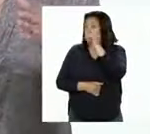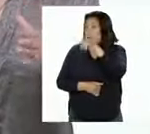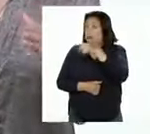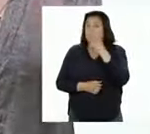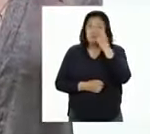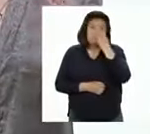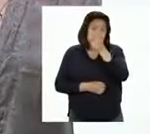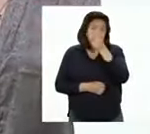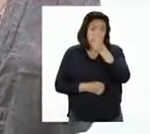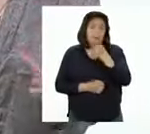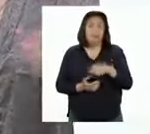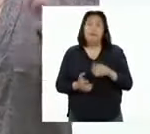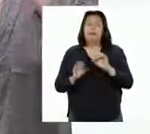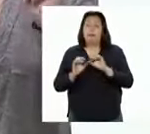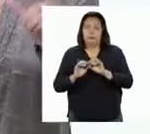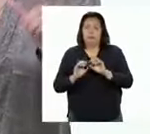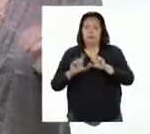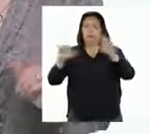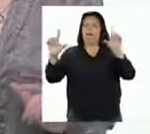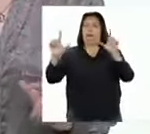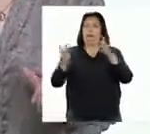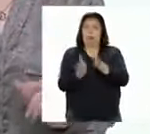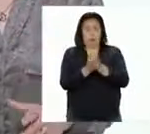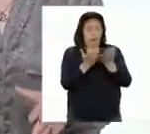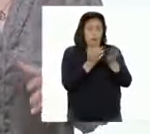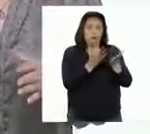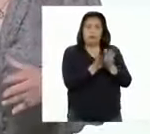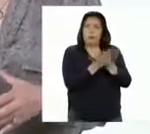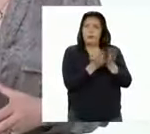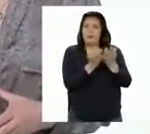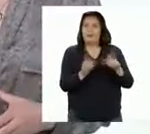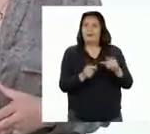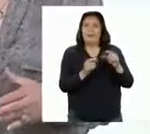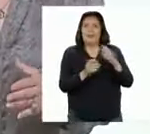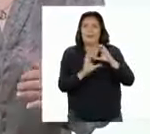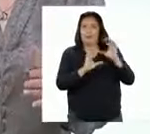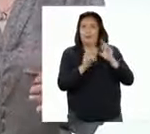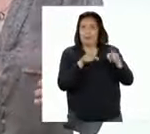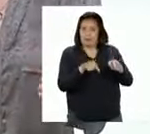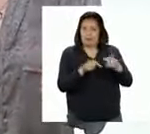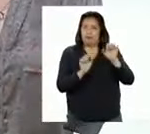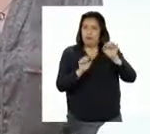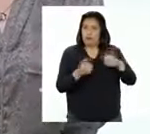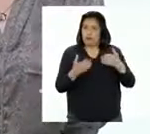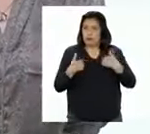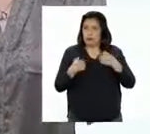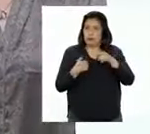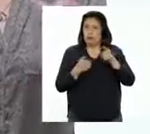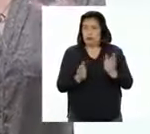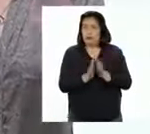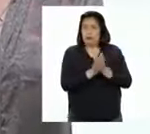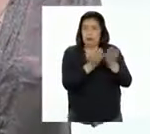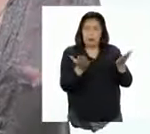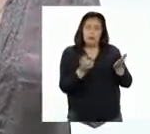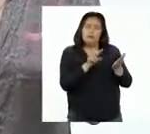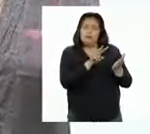chicos, veamos en la pantalla o en sus cuadernos de trabajo de comunicación. Si lo tienen a la mano, ¿ubicaron la